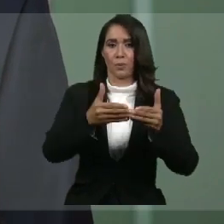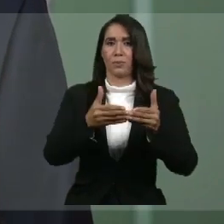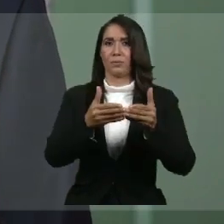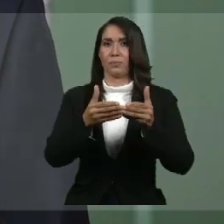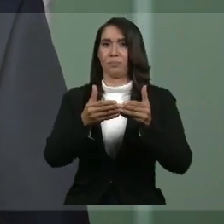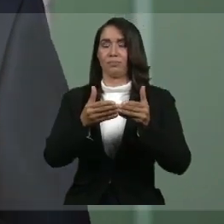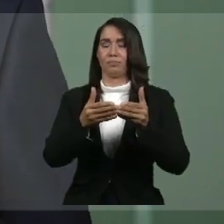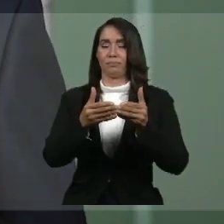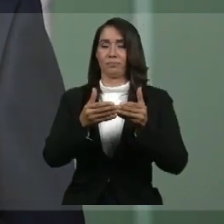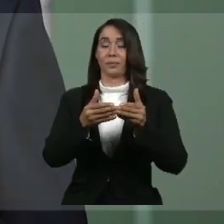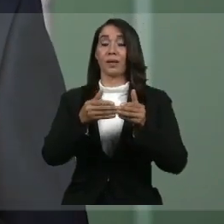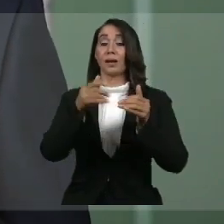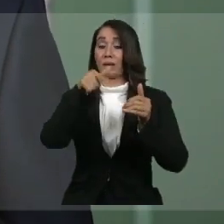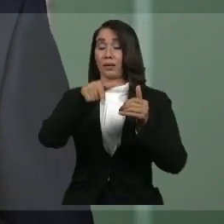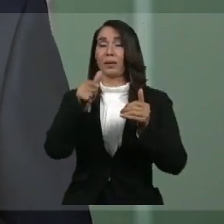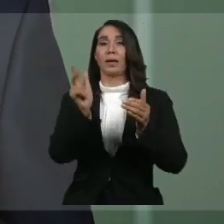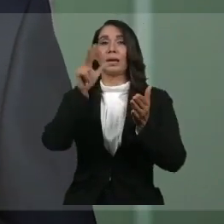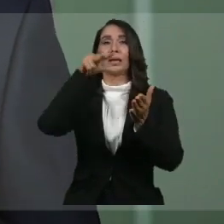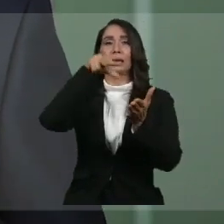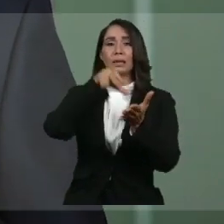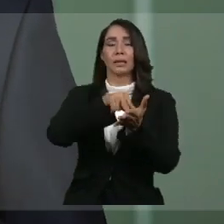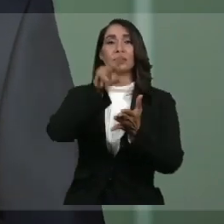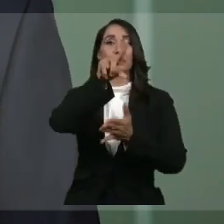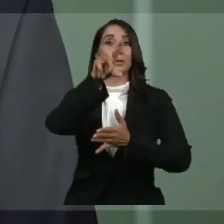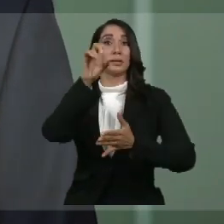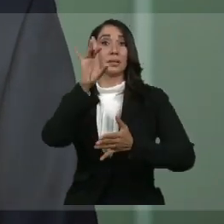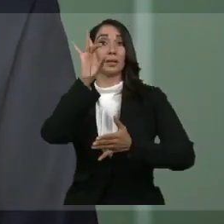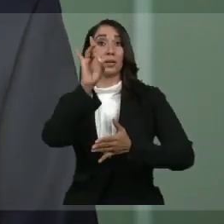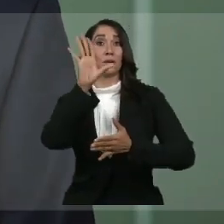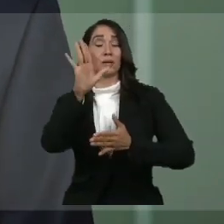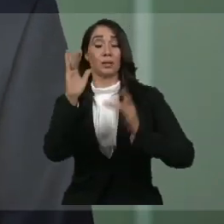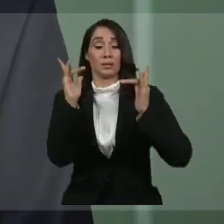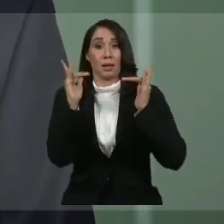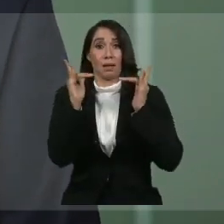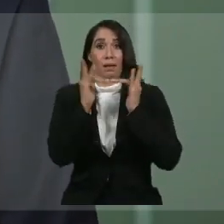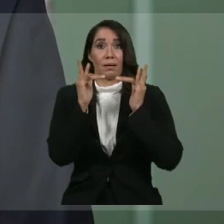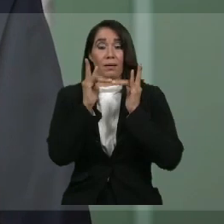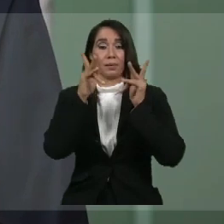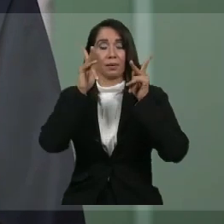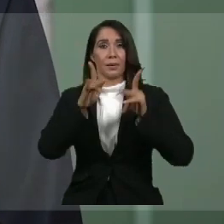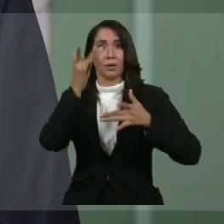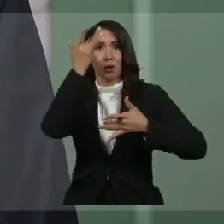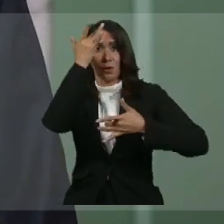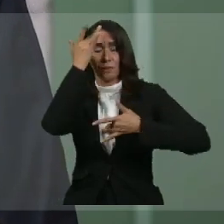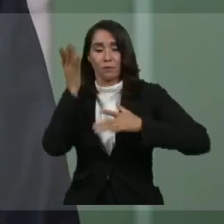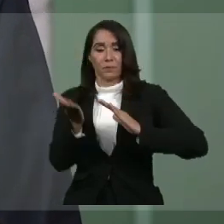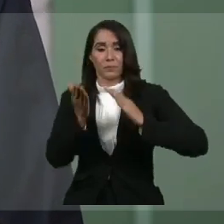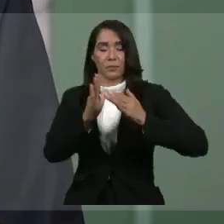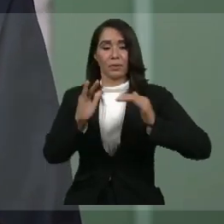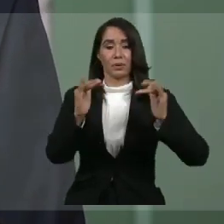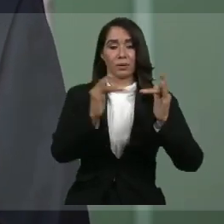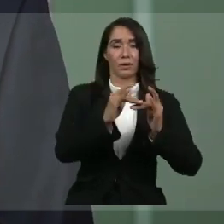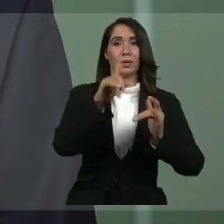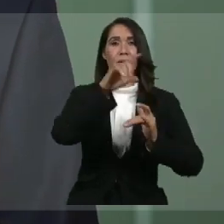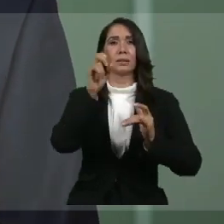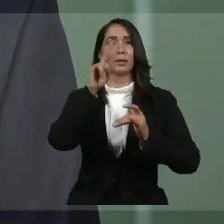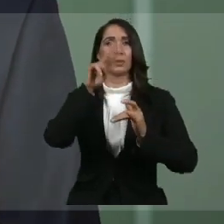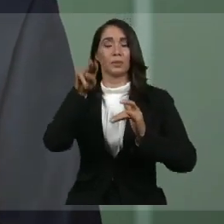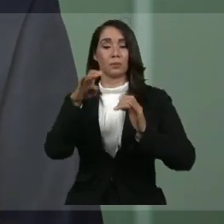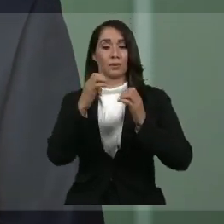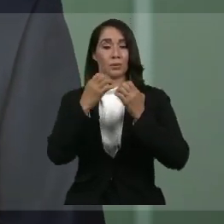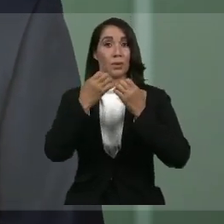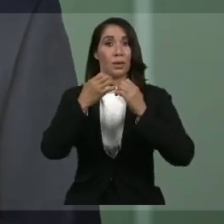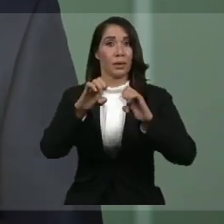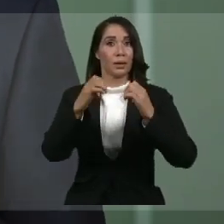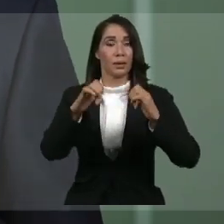Tenemos ya 3,186 camas de internamiento y 124 de UCI, con la que